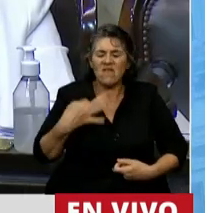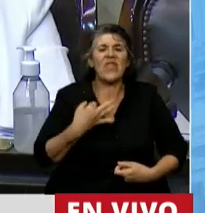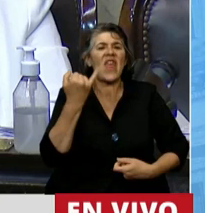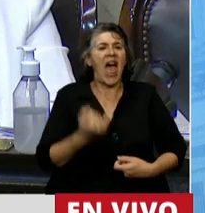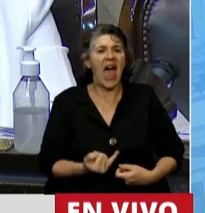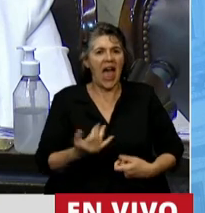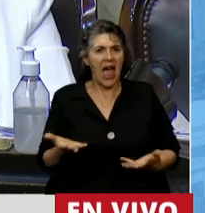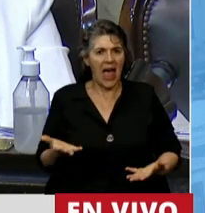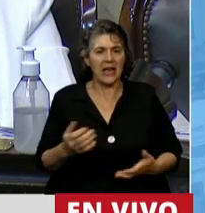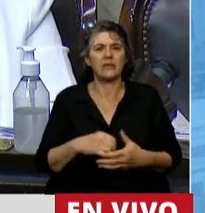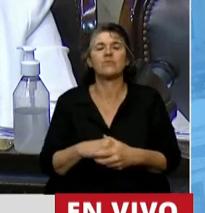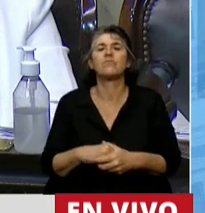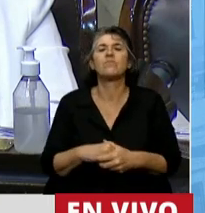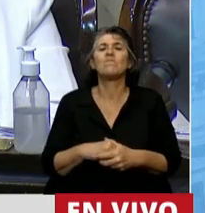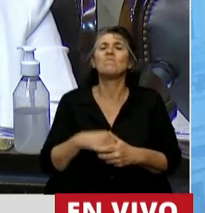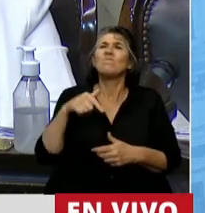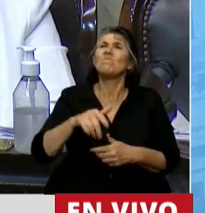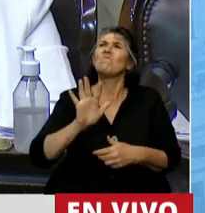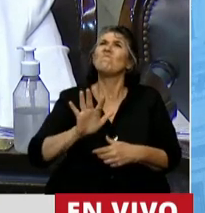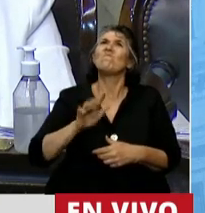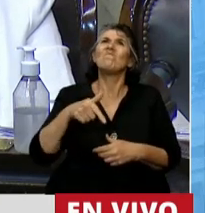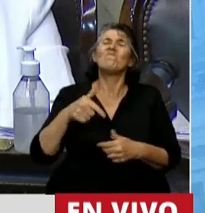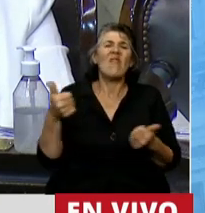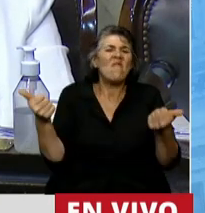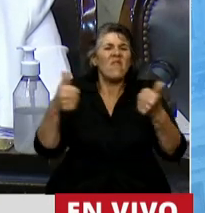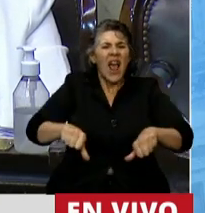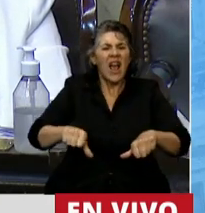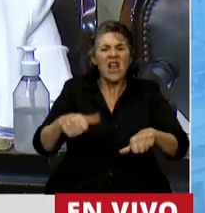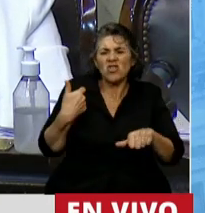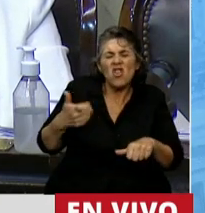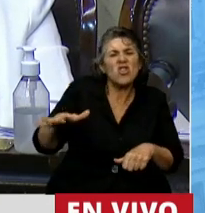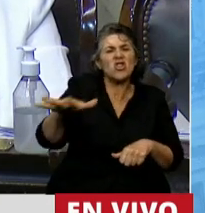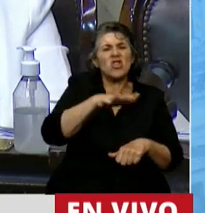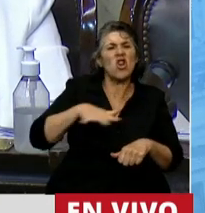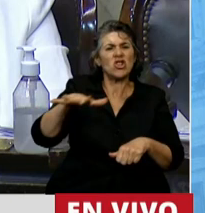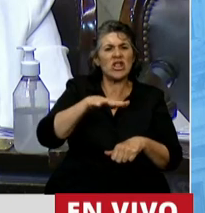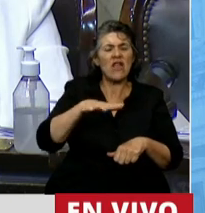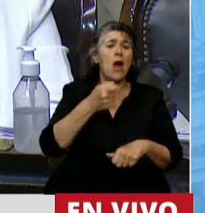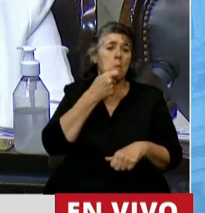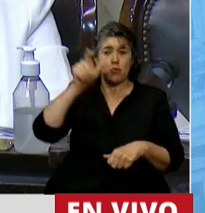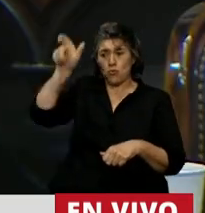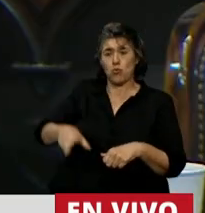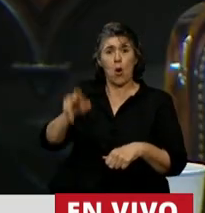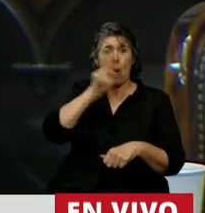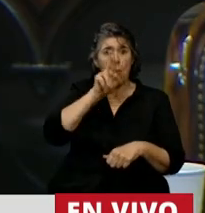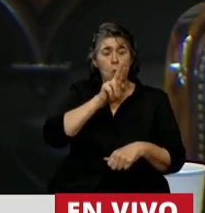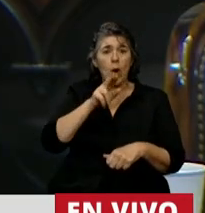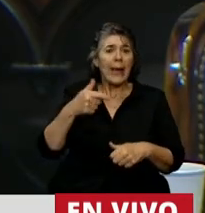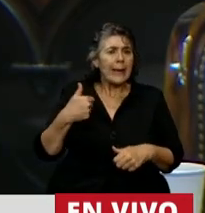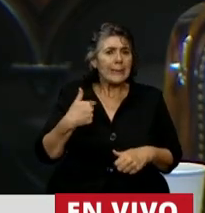que fracasamos como sociedad si frente a la realidad de mujeres que cursan embarazos no